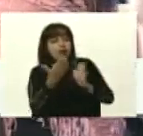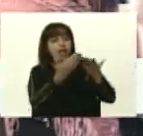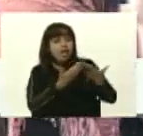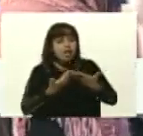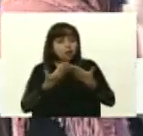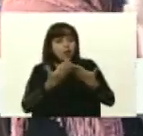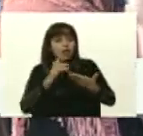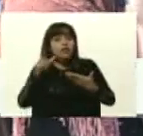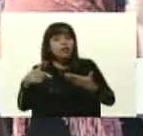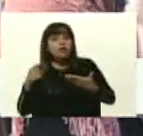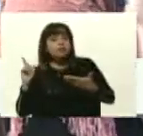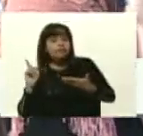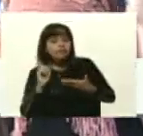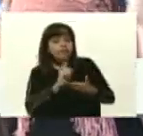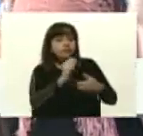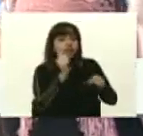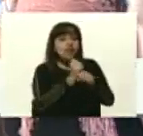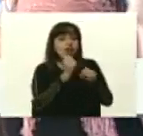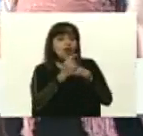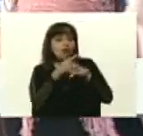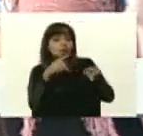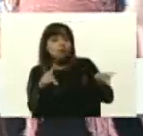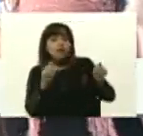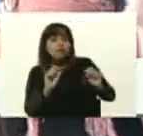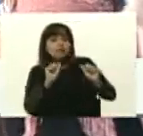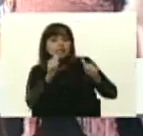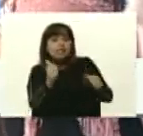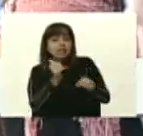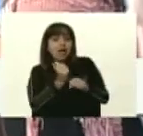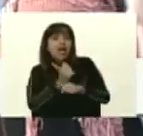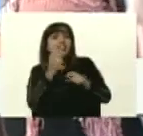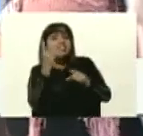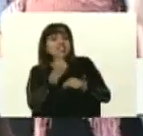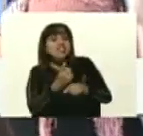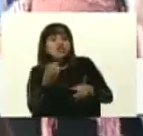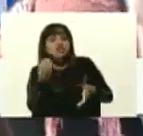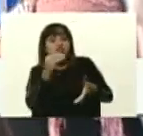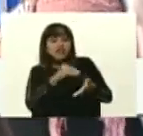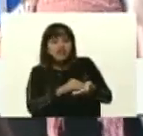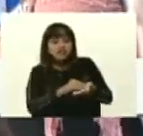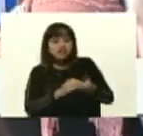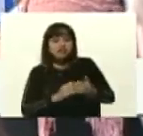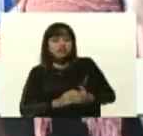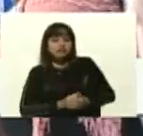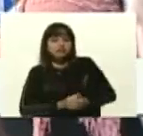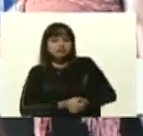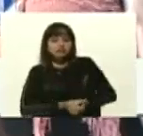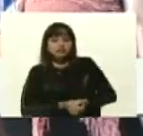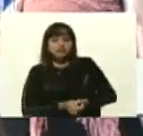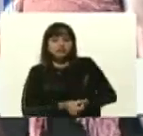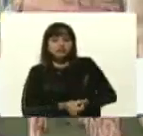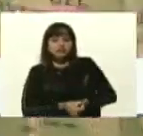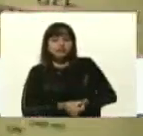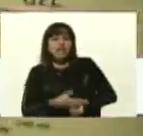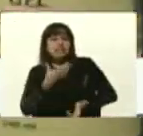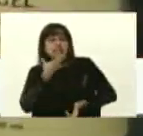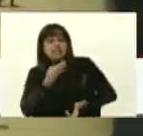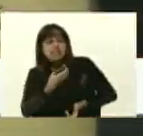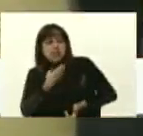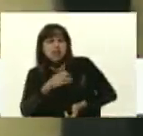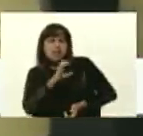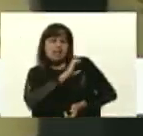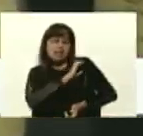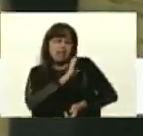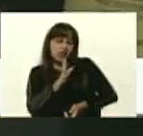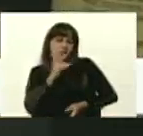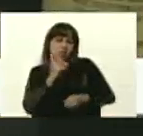trabajadores públicos a sus trabajos, tienen que volver más temprano que tarde, en diciembre, en enero.